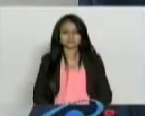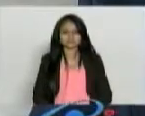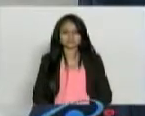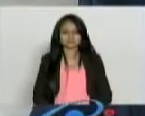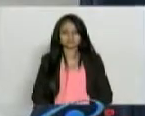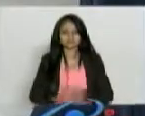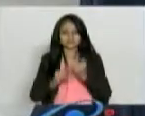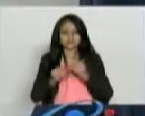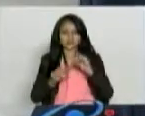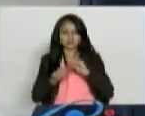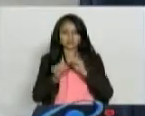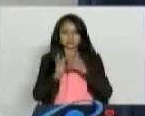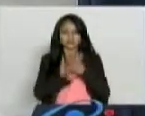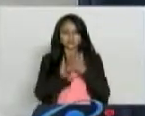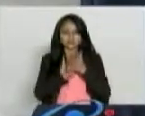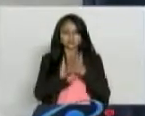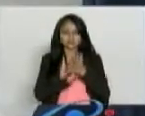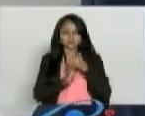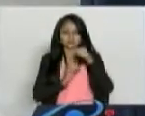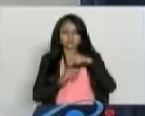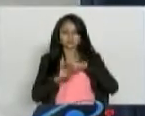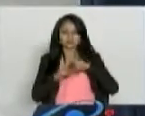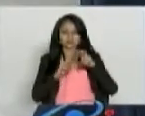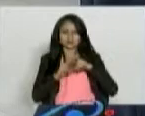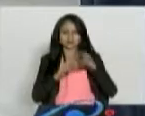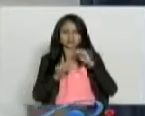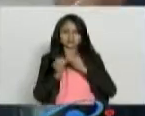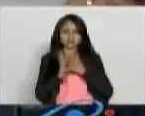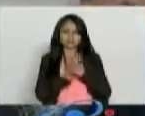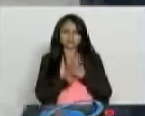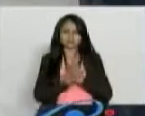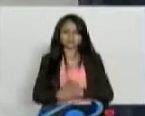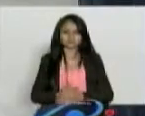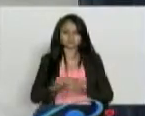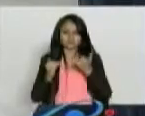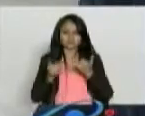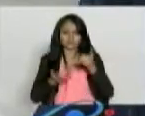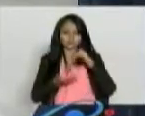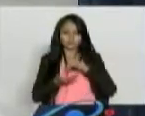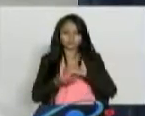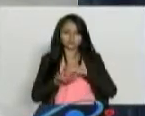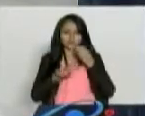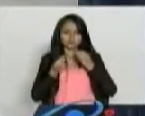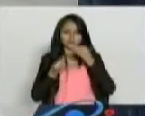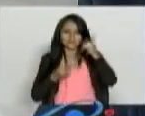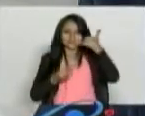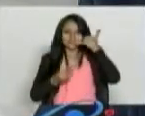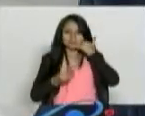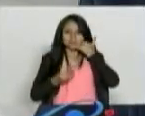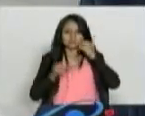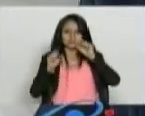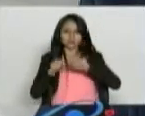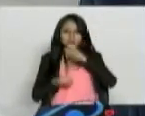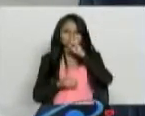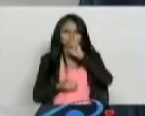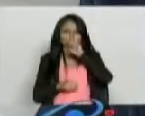y ya retornamos con ustedes en directo desde Manizales Conexión Vital. Cuando volvamos, abriremos nuestra línea gratis